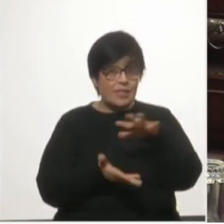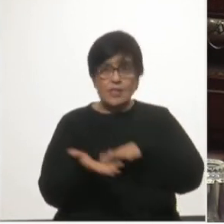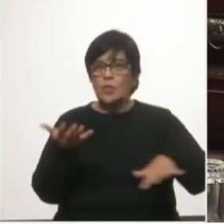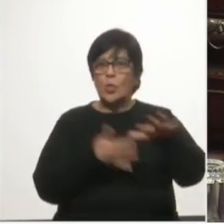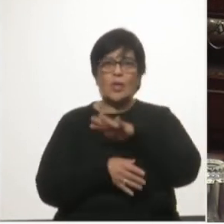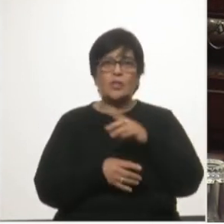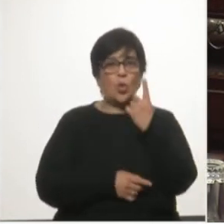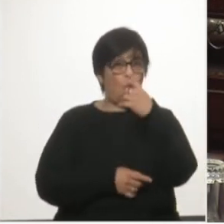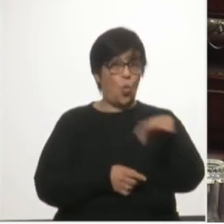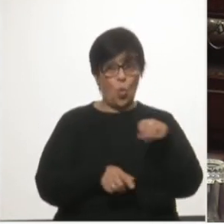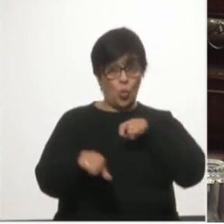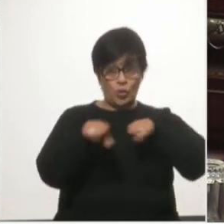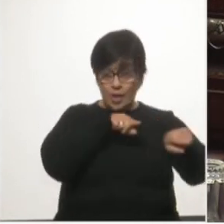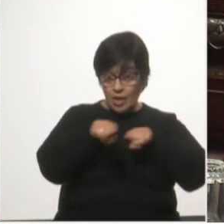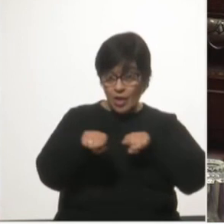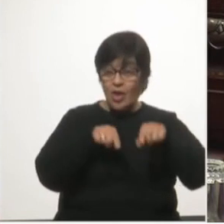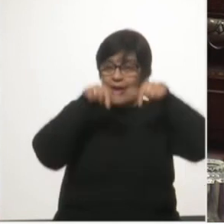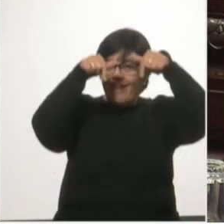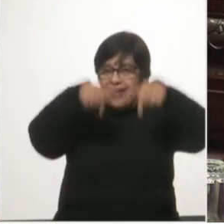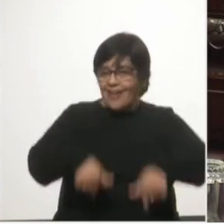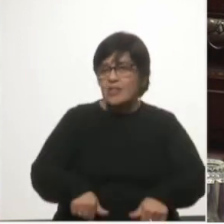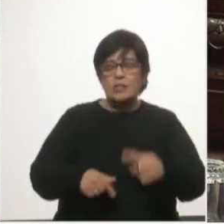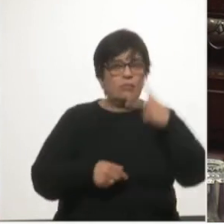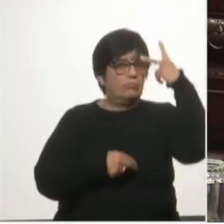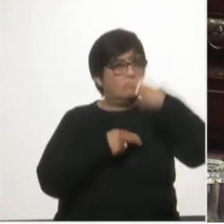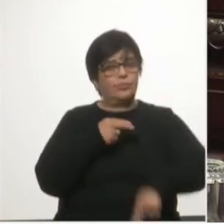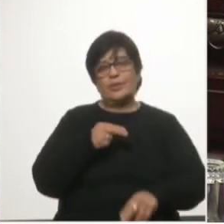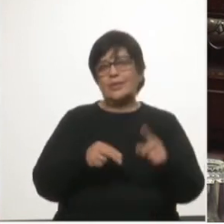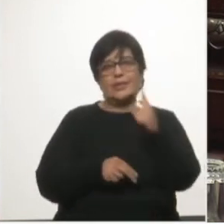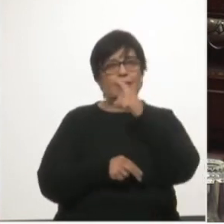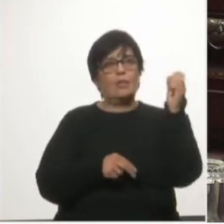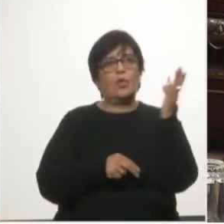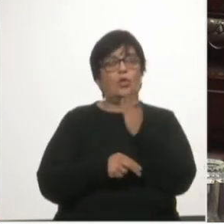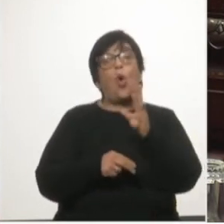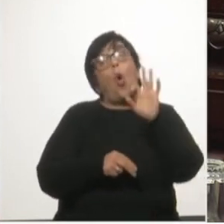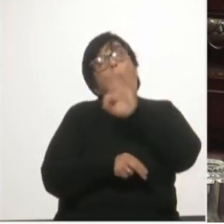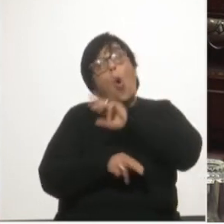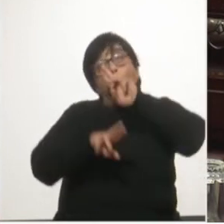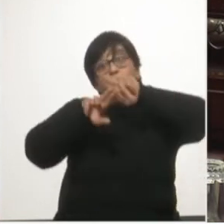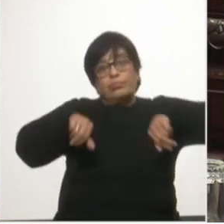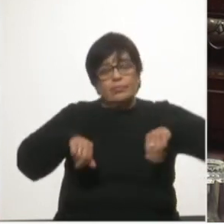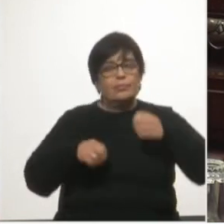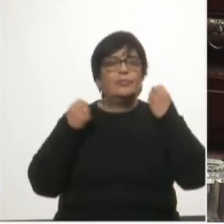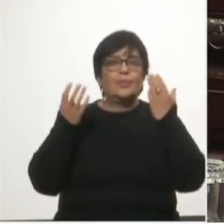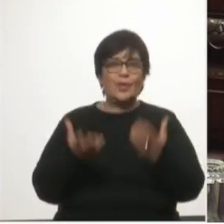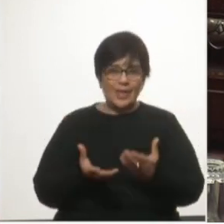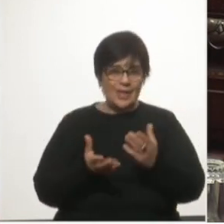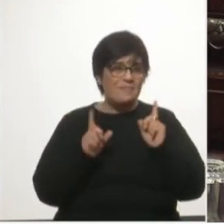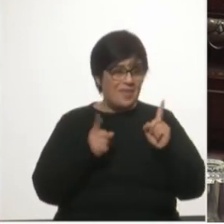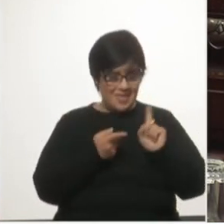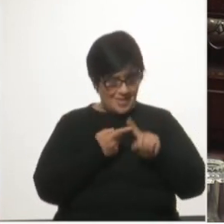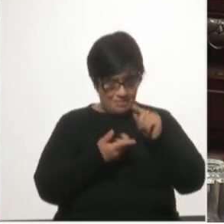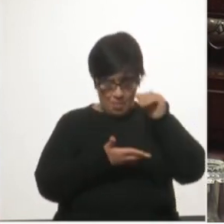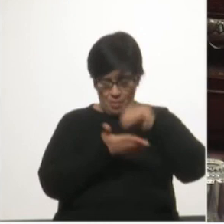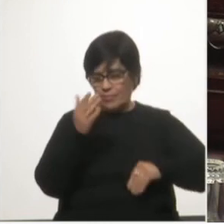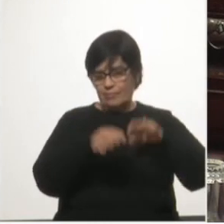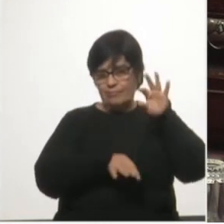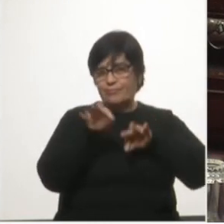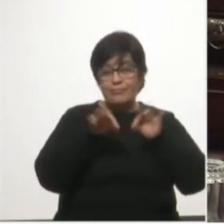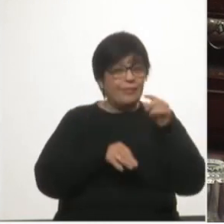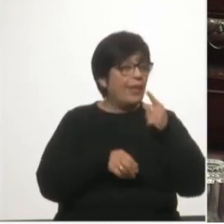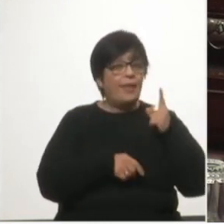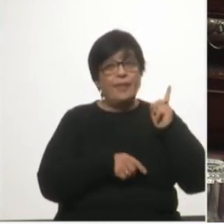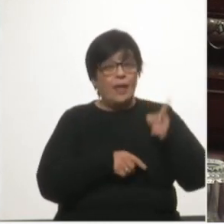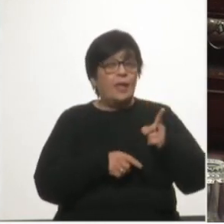monopólico queda totalmente limitada si no anulada por los contenidos del propio acuerdo el estado